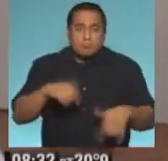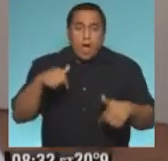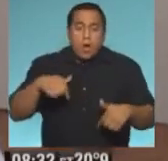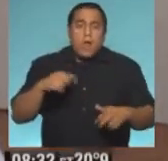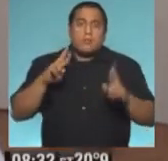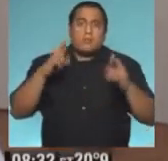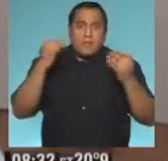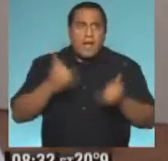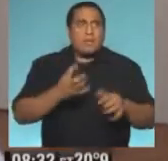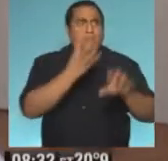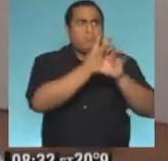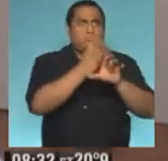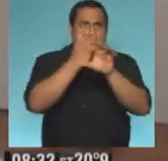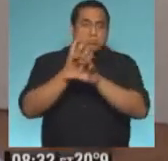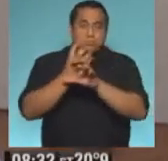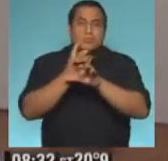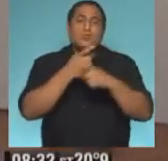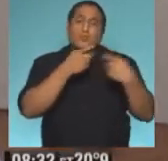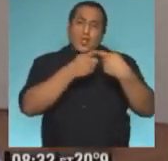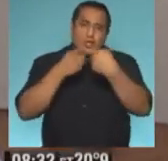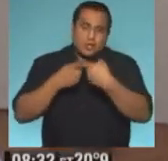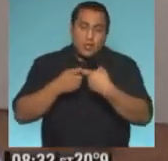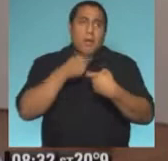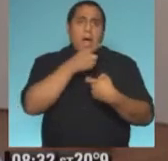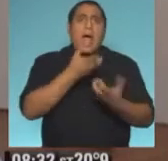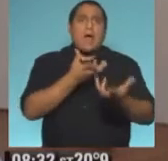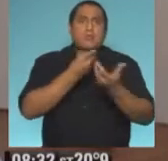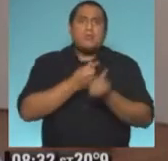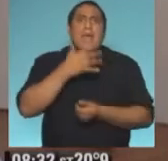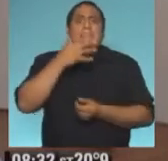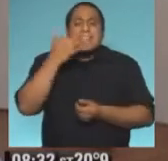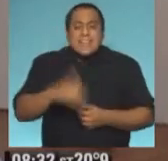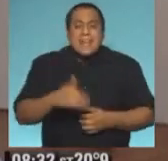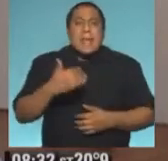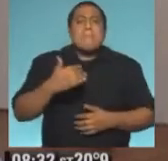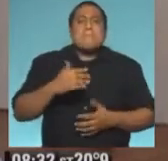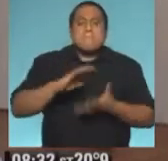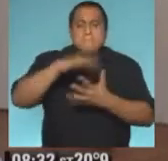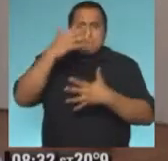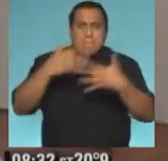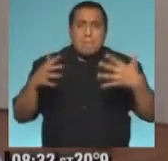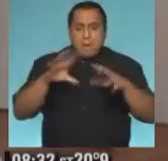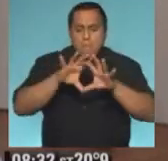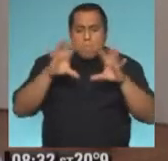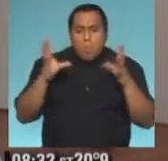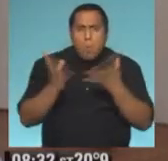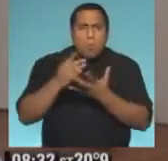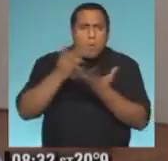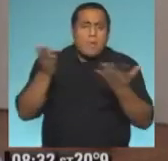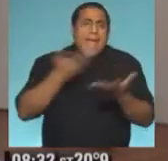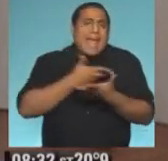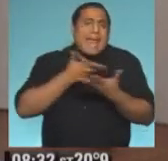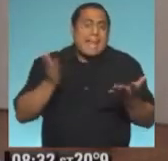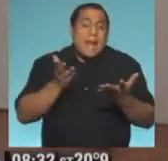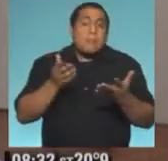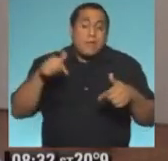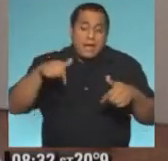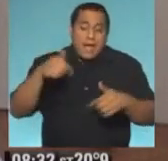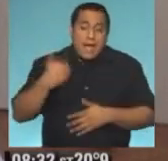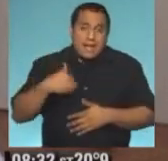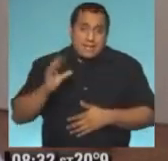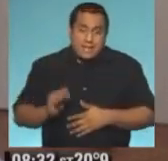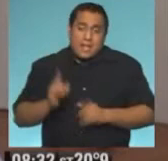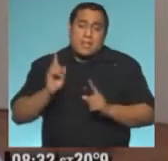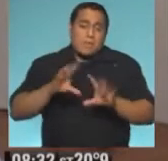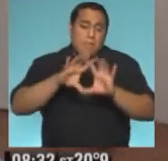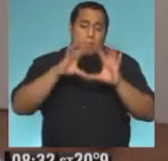estar en contacto con dos colegas que nos van a ayudar a comprender un poco el mapa general de la humanidad, les diría, porque lo que sucede en Argentina también